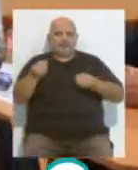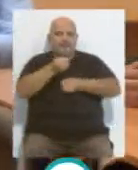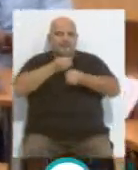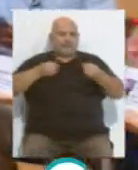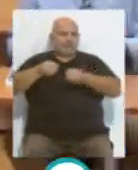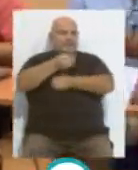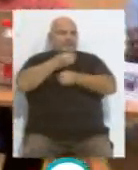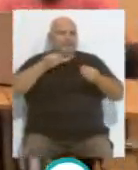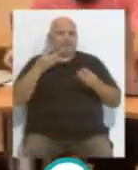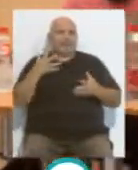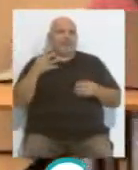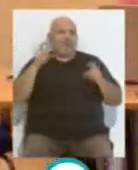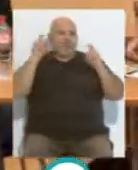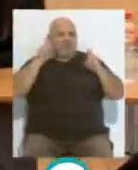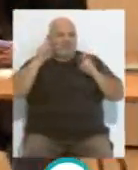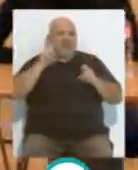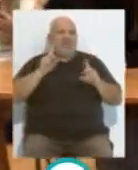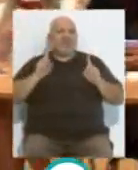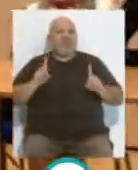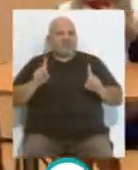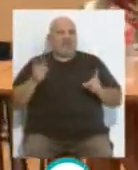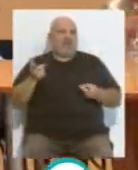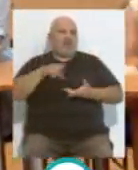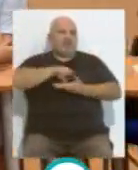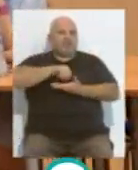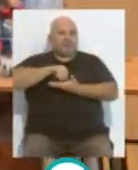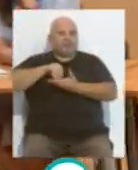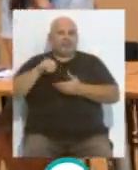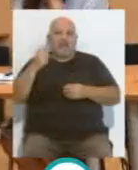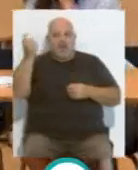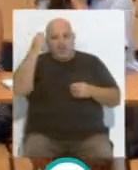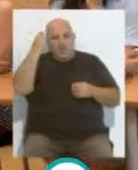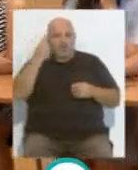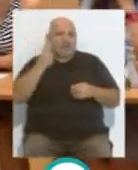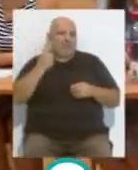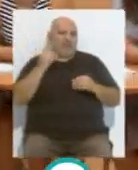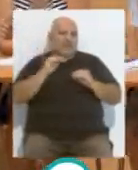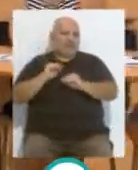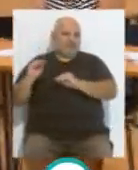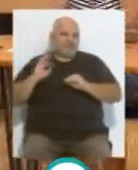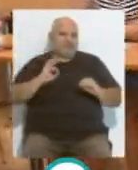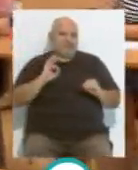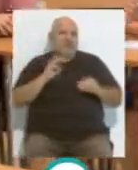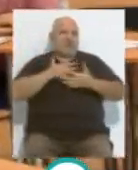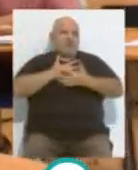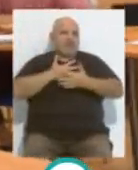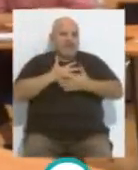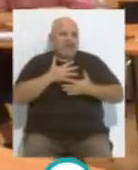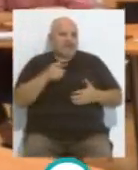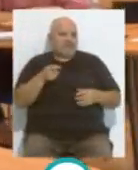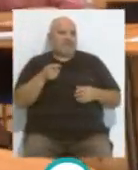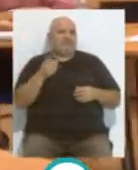podemos decir educativa didáctica también vivimos con alumnas en este caso voluntarias